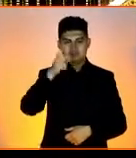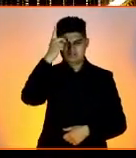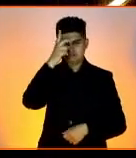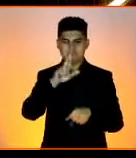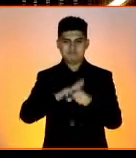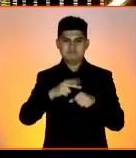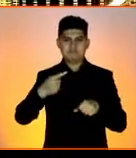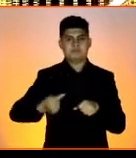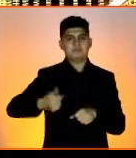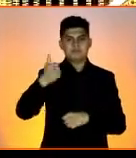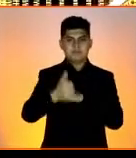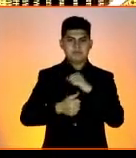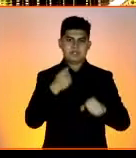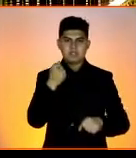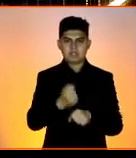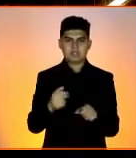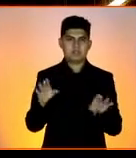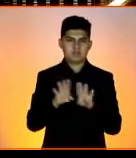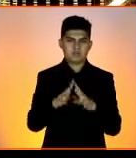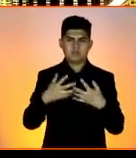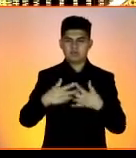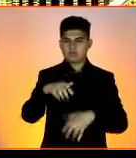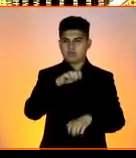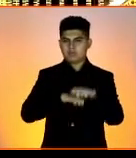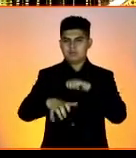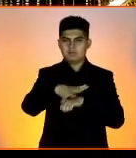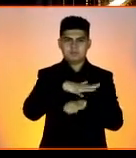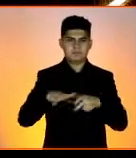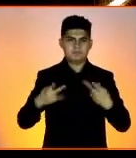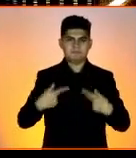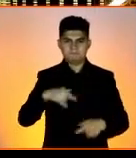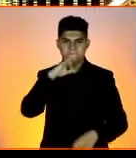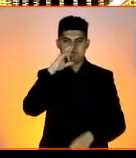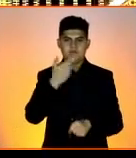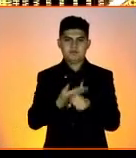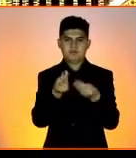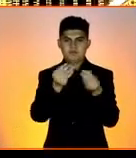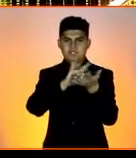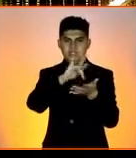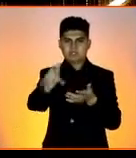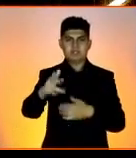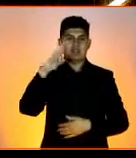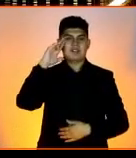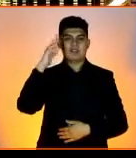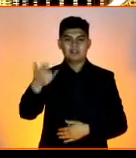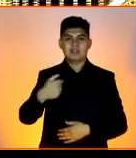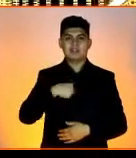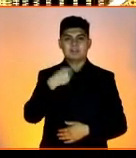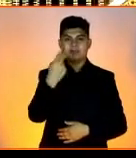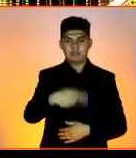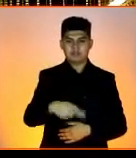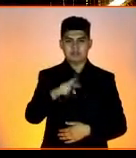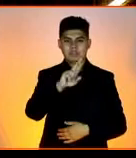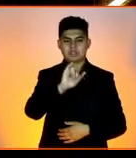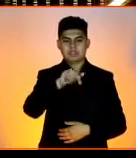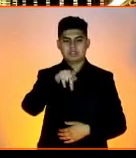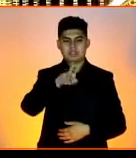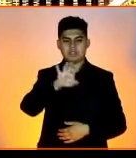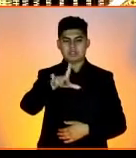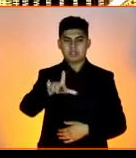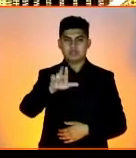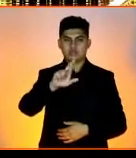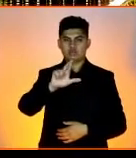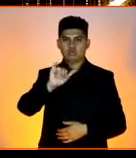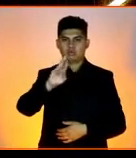y este es nuestro primer año como empresa socialmente responsable. Muchas gracias. Hola, mi nombre es Raquel Rubalcaba,